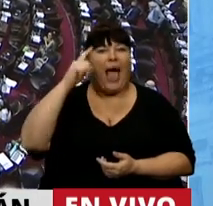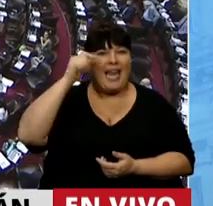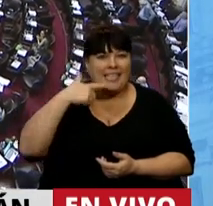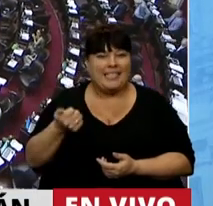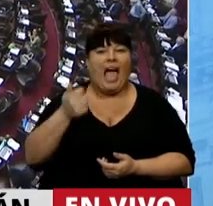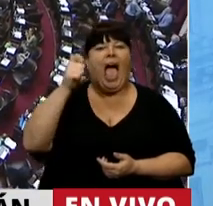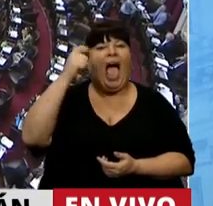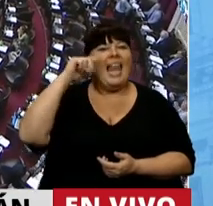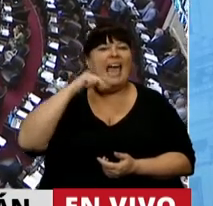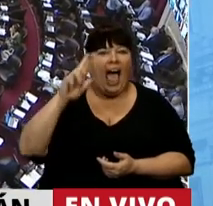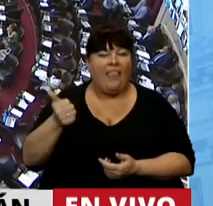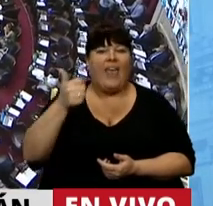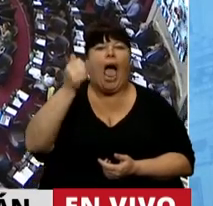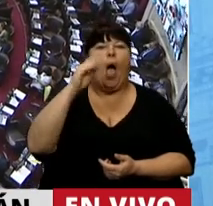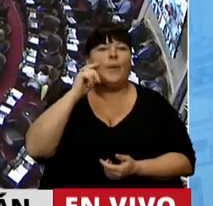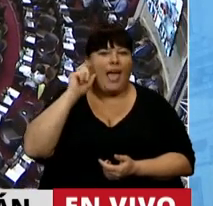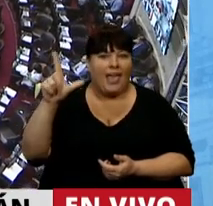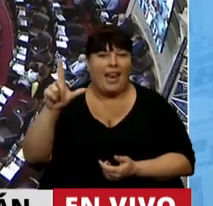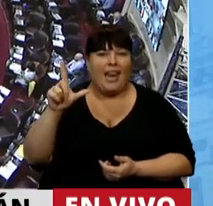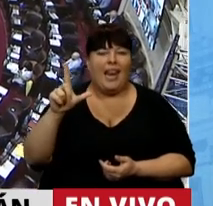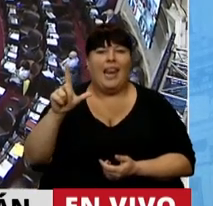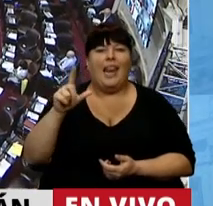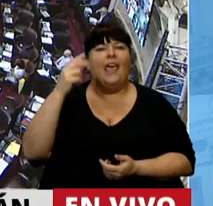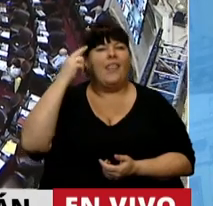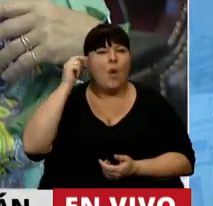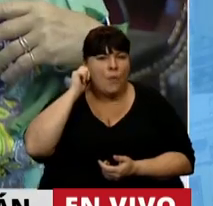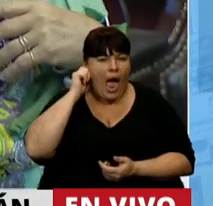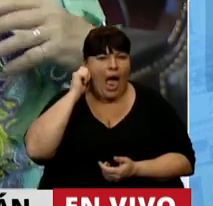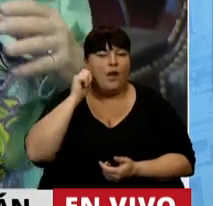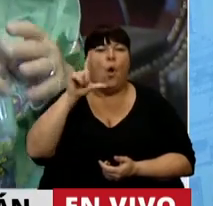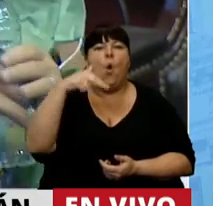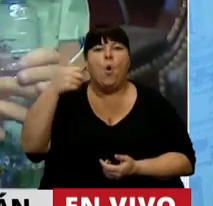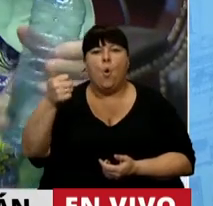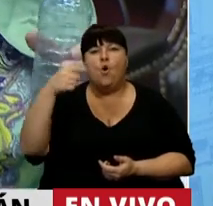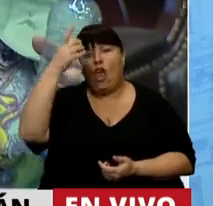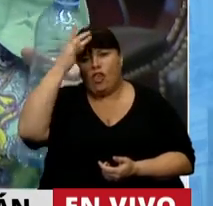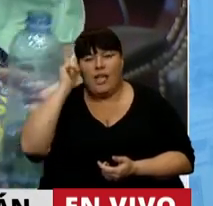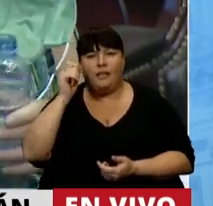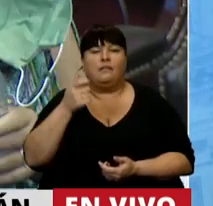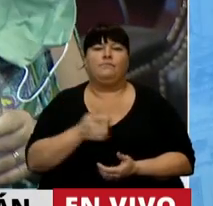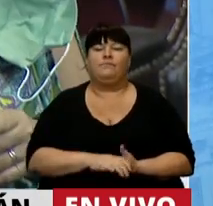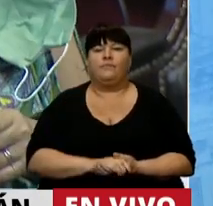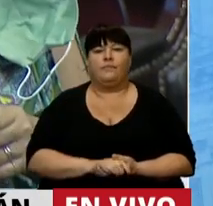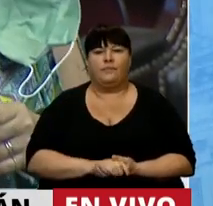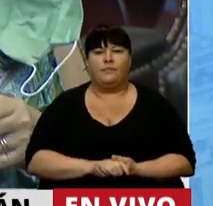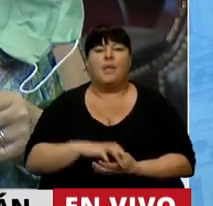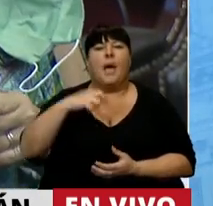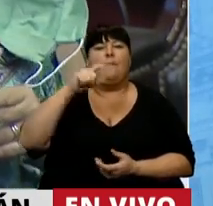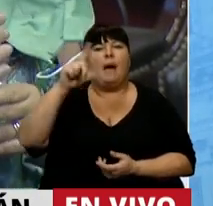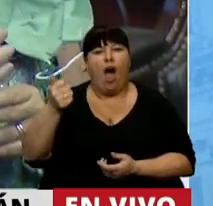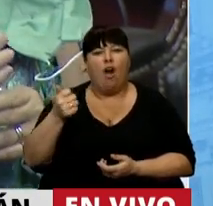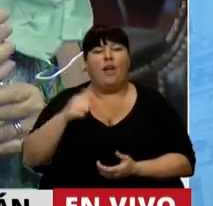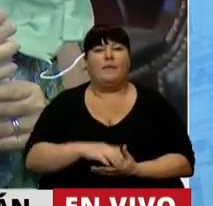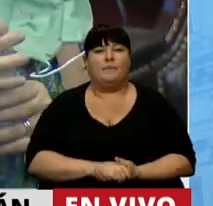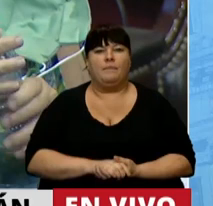Alejandra, Abigail, de 9 años, Abigail Luna, 12 años, Alejandra Benítez, Trans y Paola